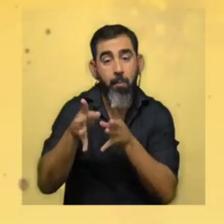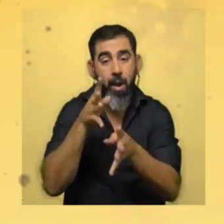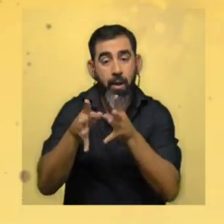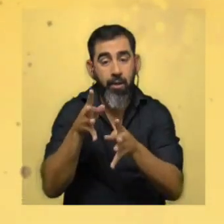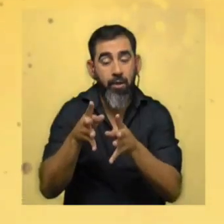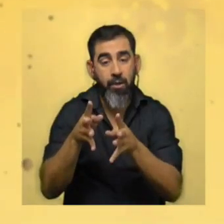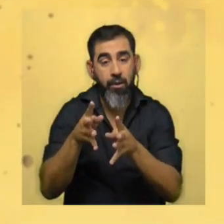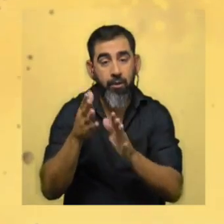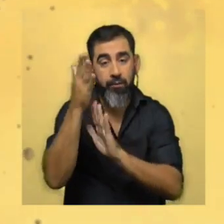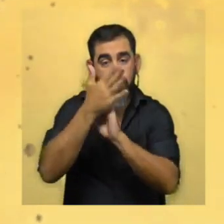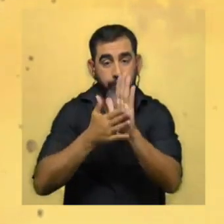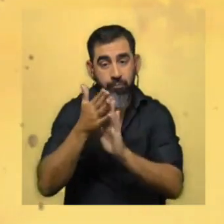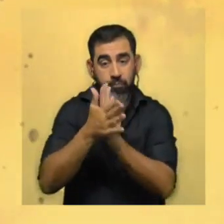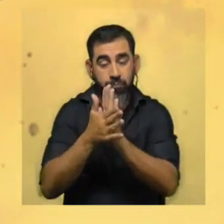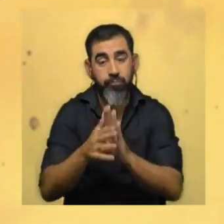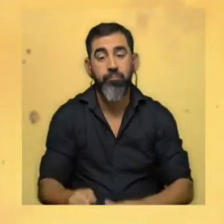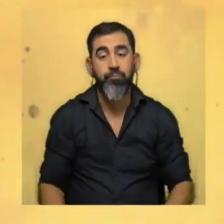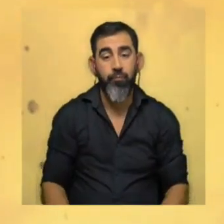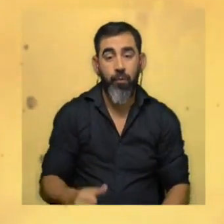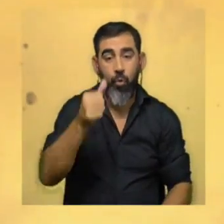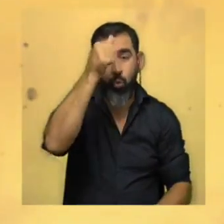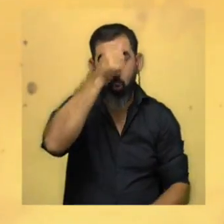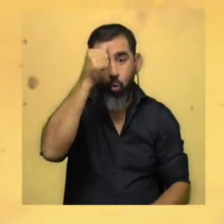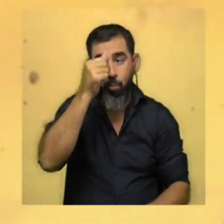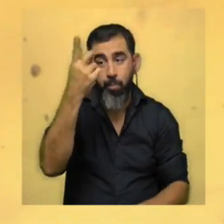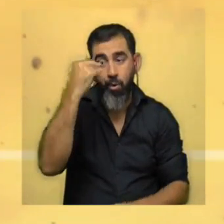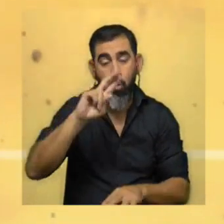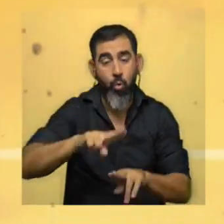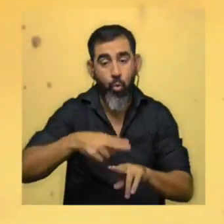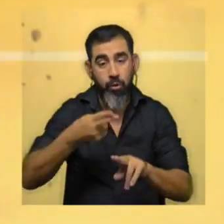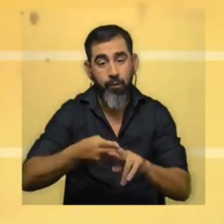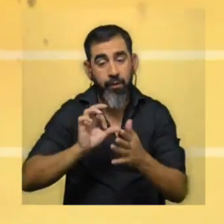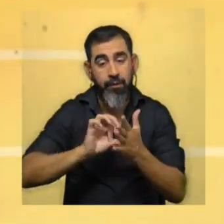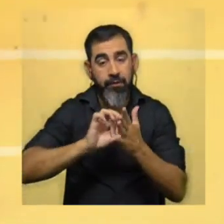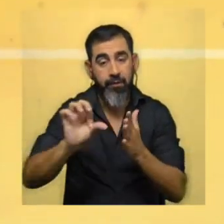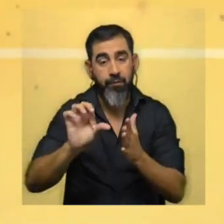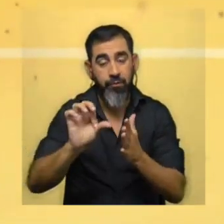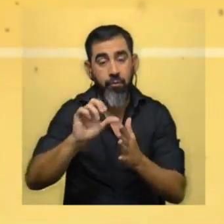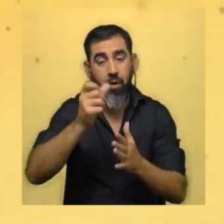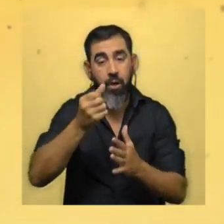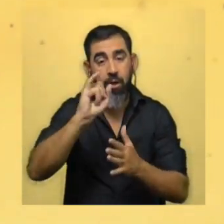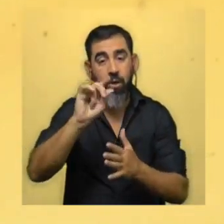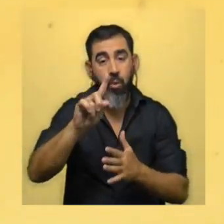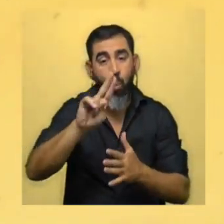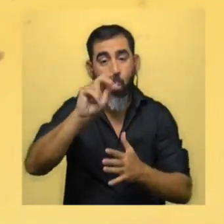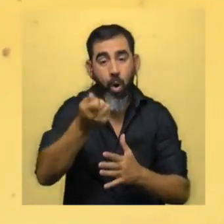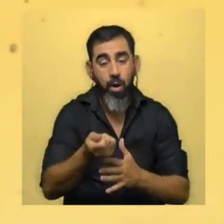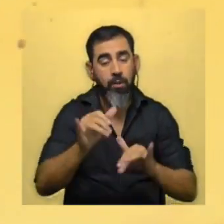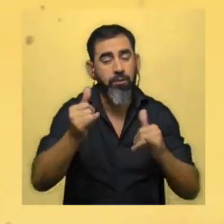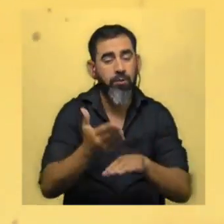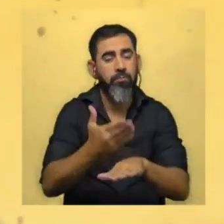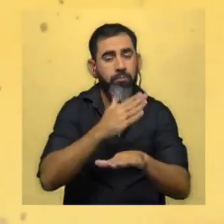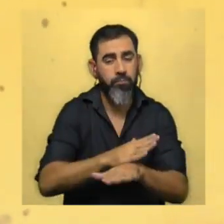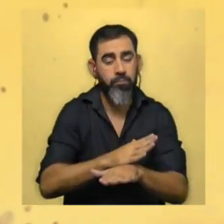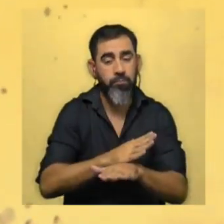en todo el territorio. El domingo pasado entró nuevamente en servicio a la estación de Aigua, que se suma a las ya existentes,